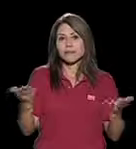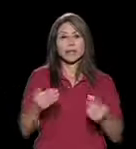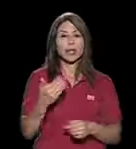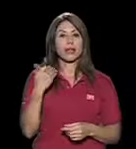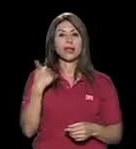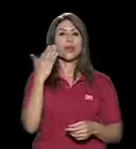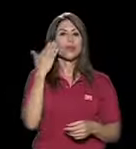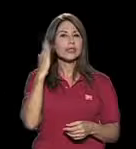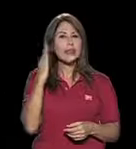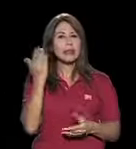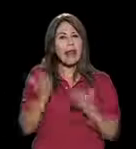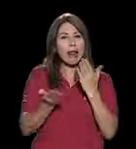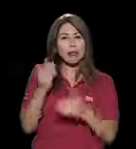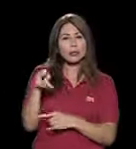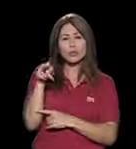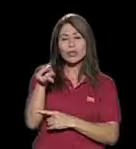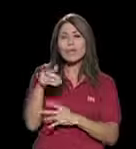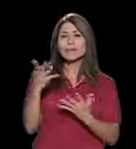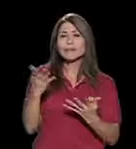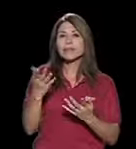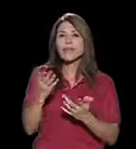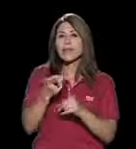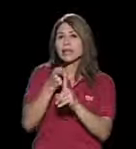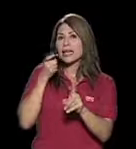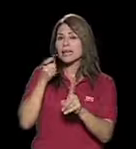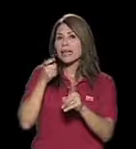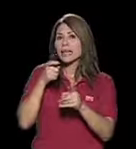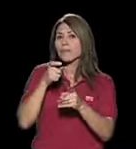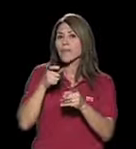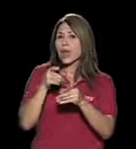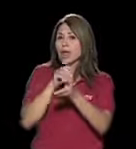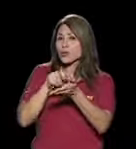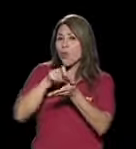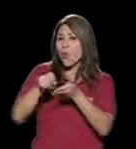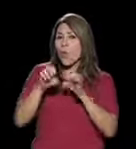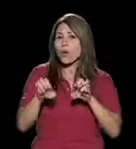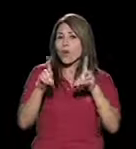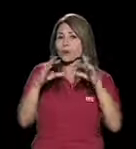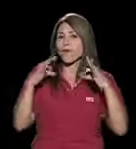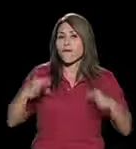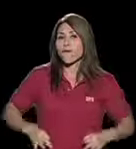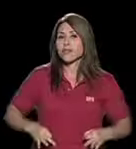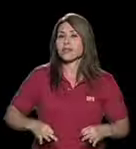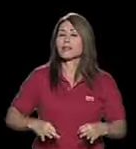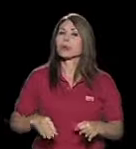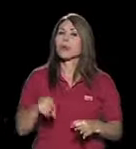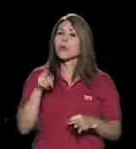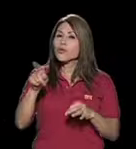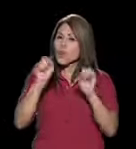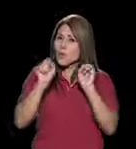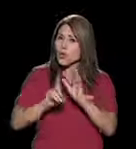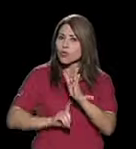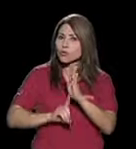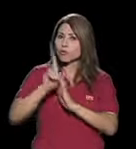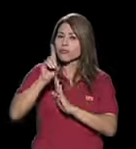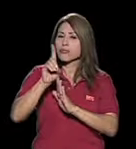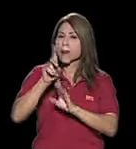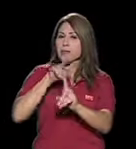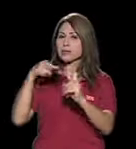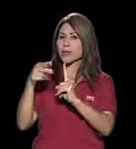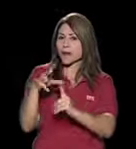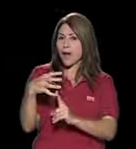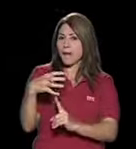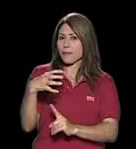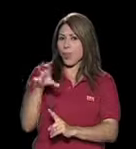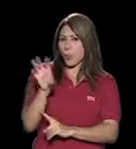en este trabajo, ¿verdad?, de la Escuela de Educación Física, se ha podido desarrollar desde su propia perspectiva, ¿verdad?, porque usted